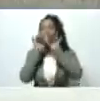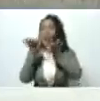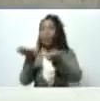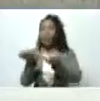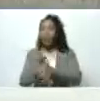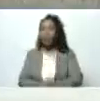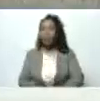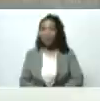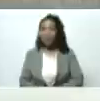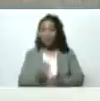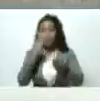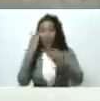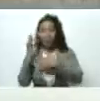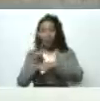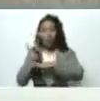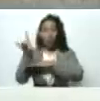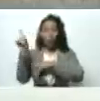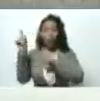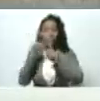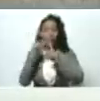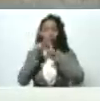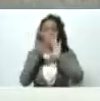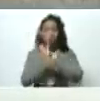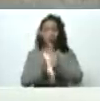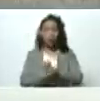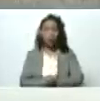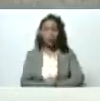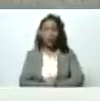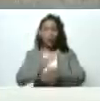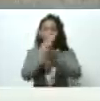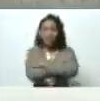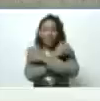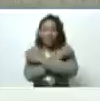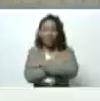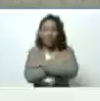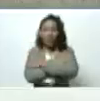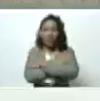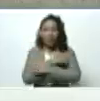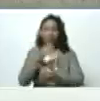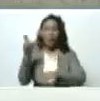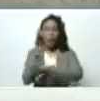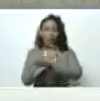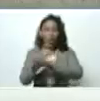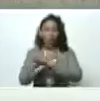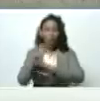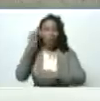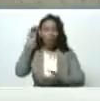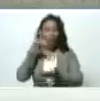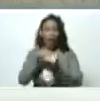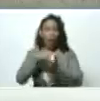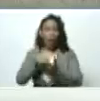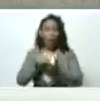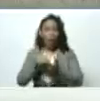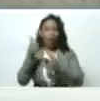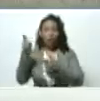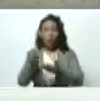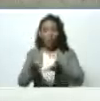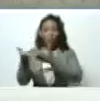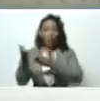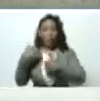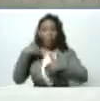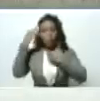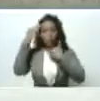ahí pues te lo dejo ahí te felicito carina sigue adelante joana mi saludo